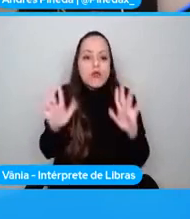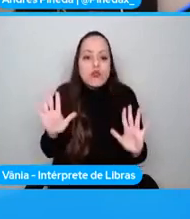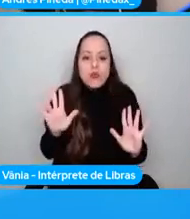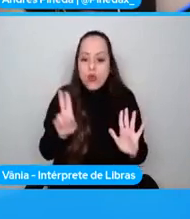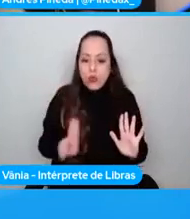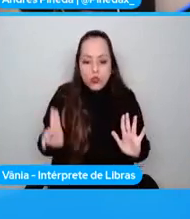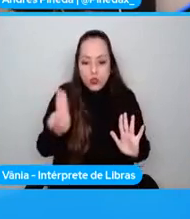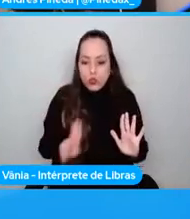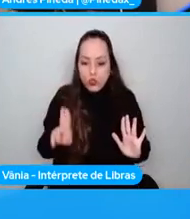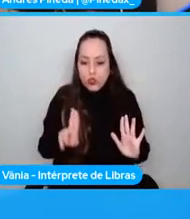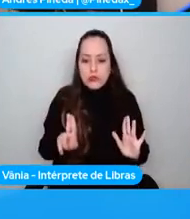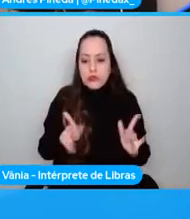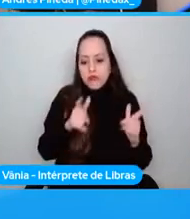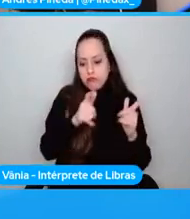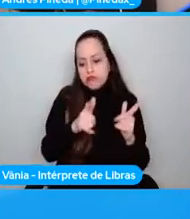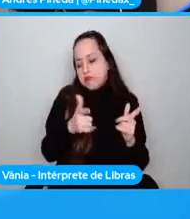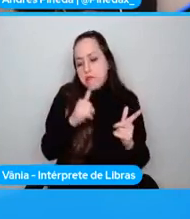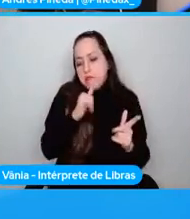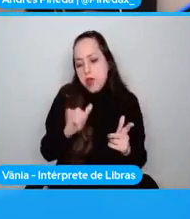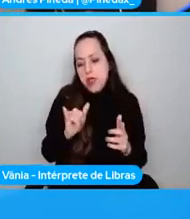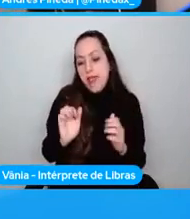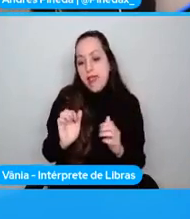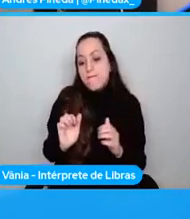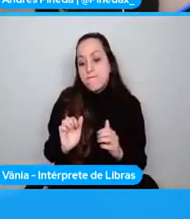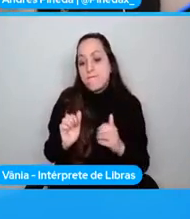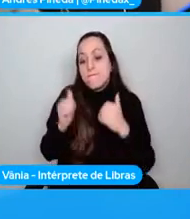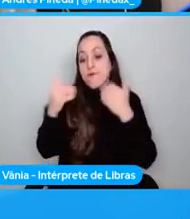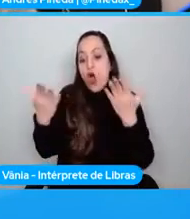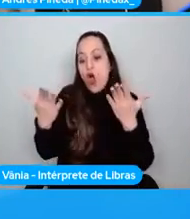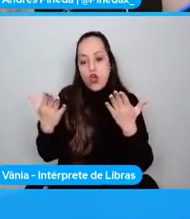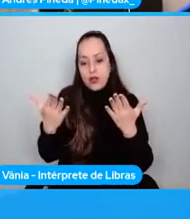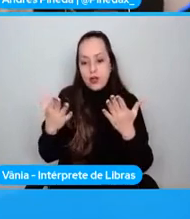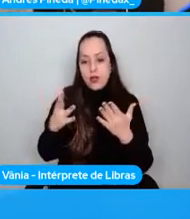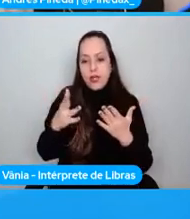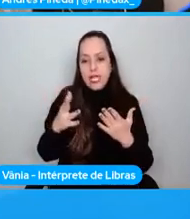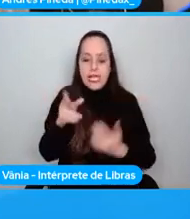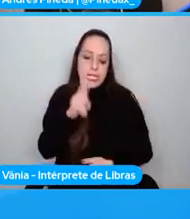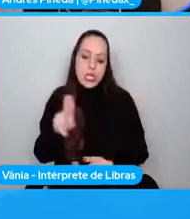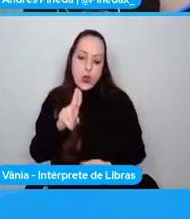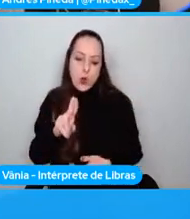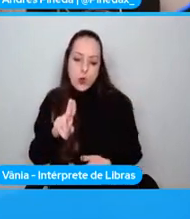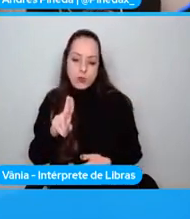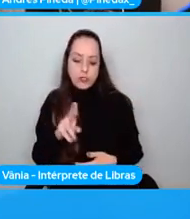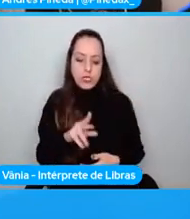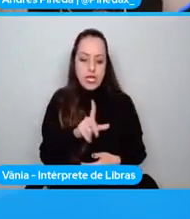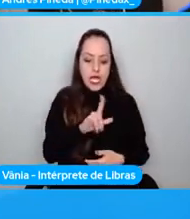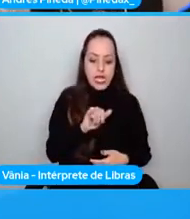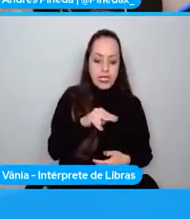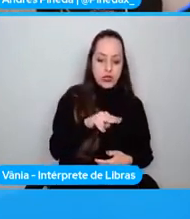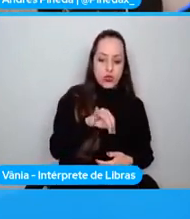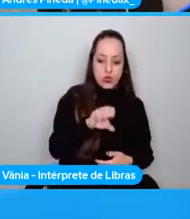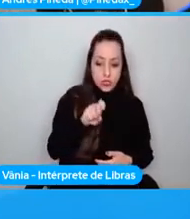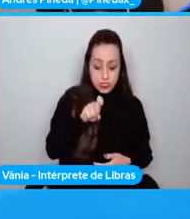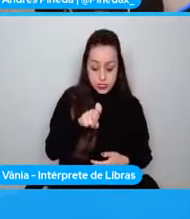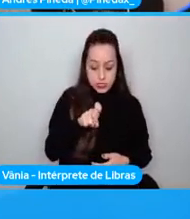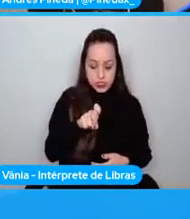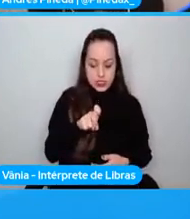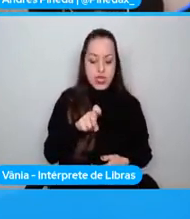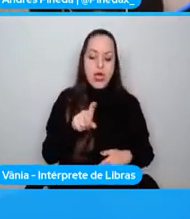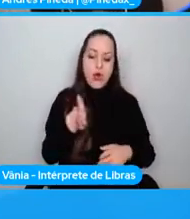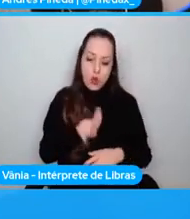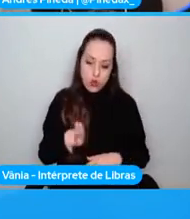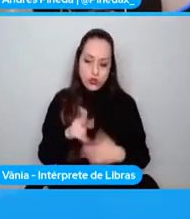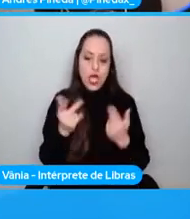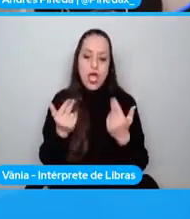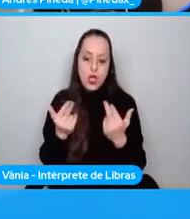ambientes fuera de Linux, sino que utiliza un lenguaje intermedio, igual, igual como lo utiliza